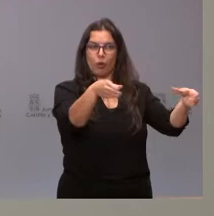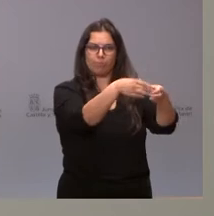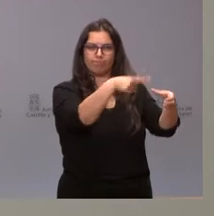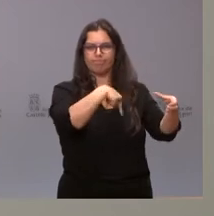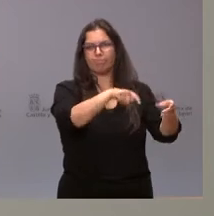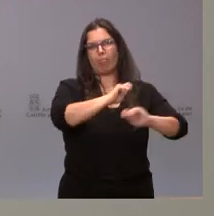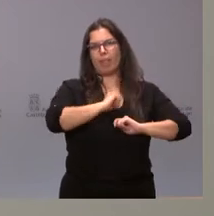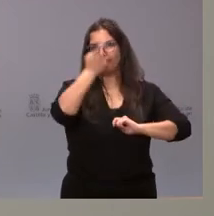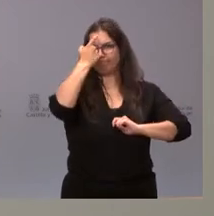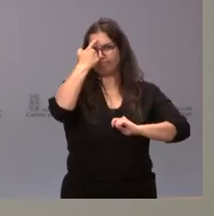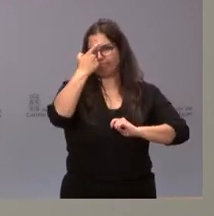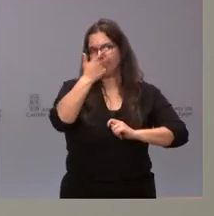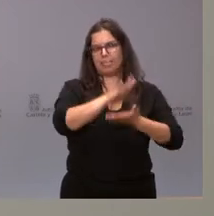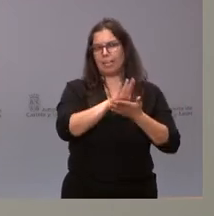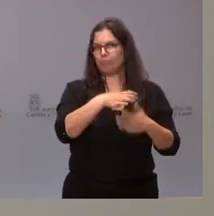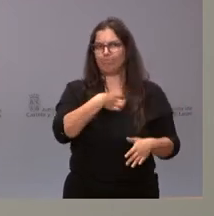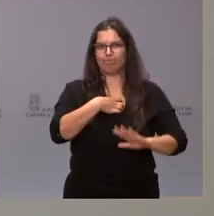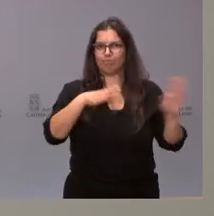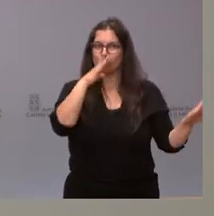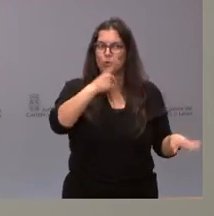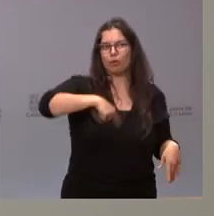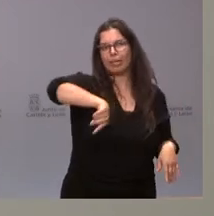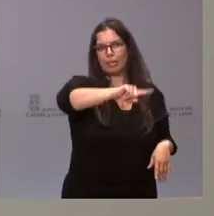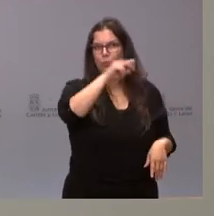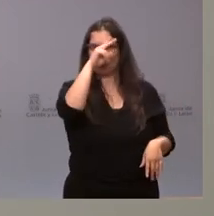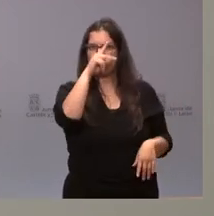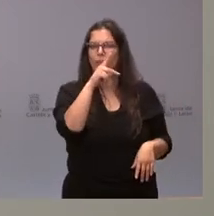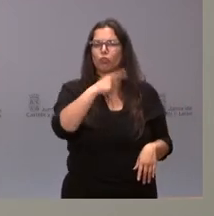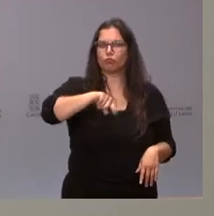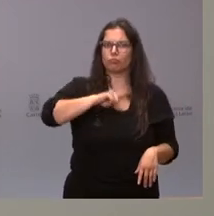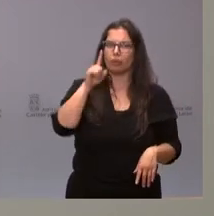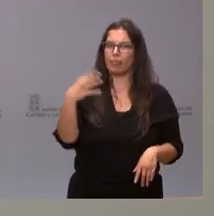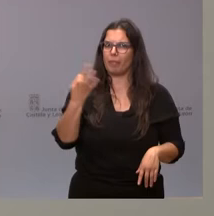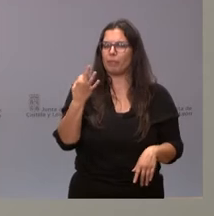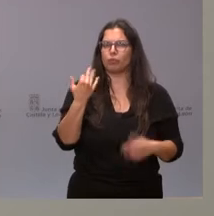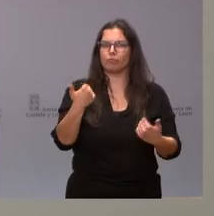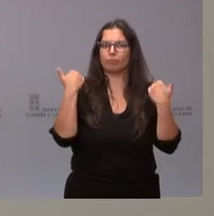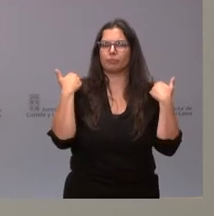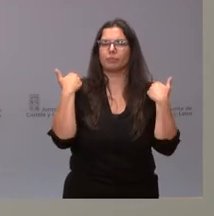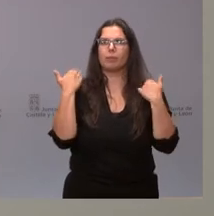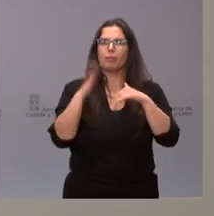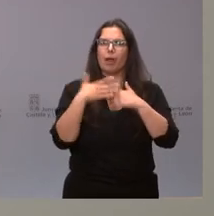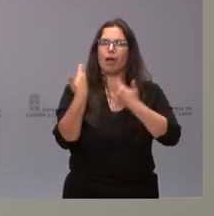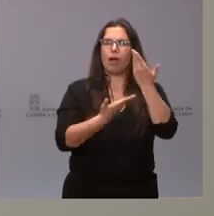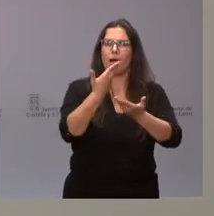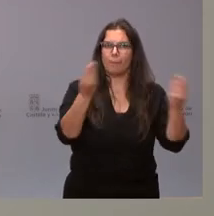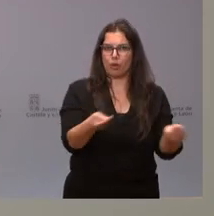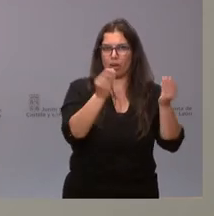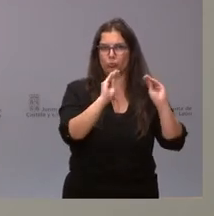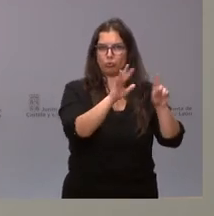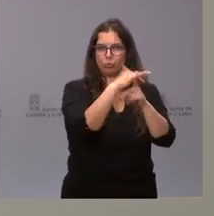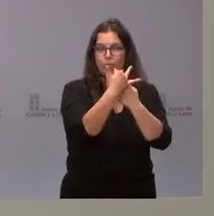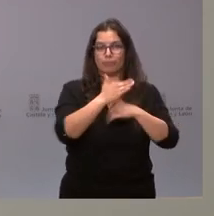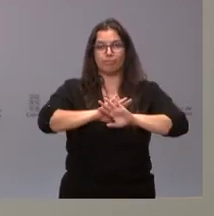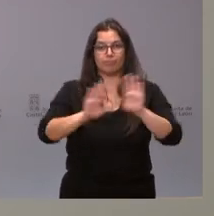tranquilos ni satisfechos saber que hay todavía tantas personas con esta preocupación y tenemos la obligación de tener la responsabilidad para avanzar en ese sentido. Y, sin